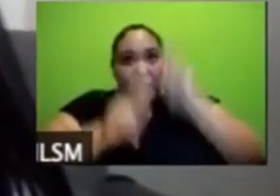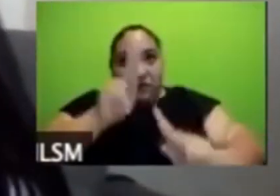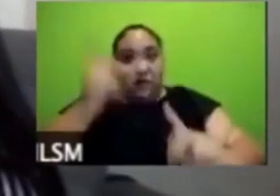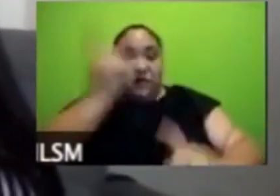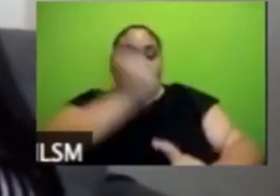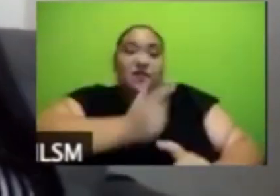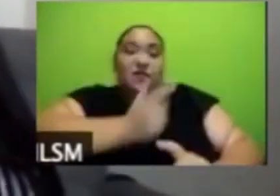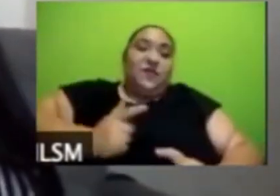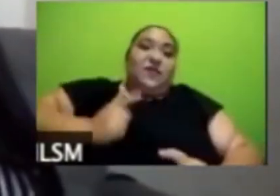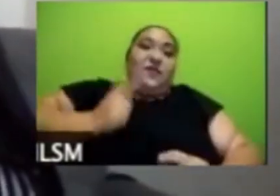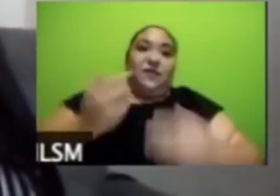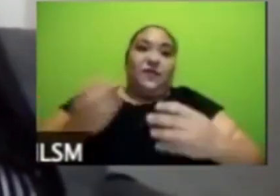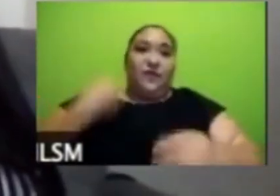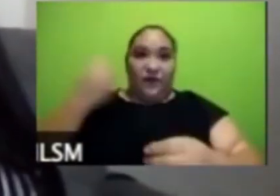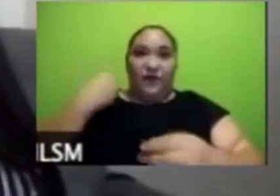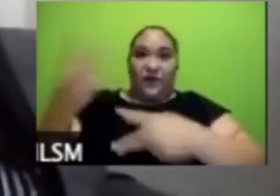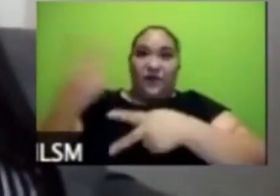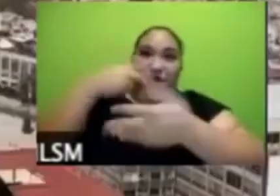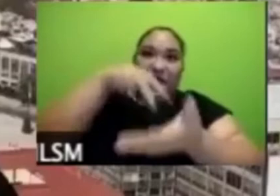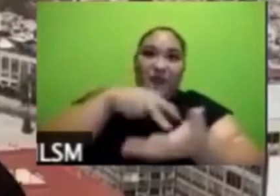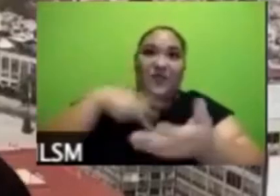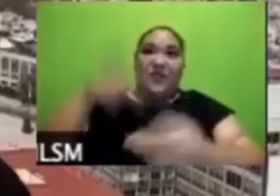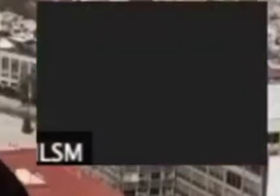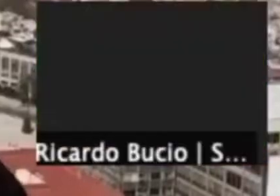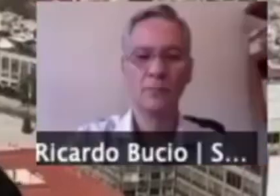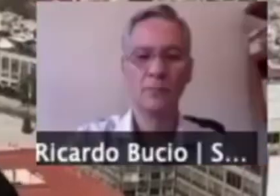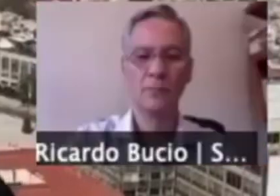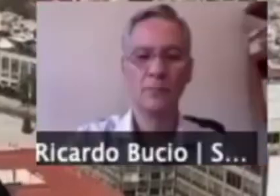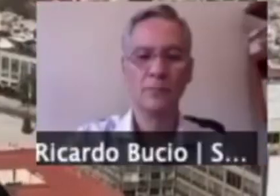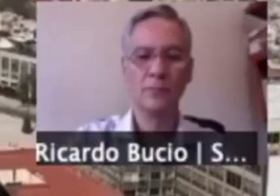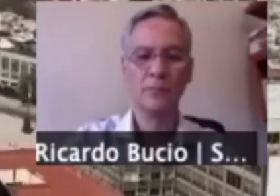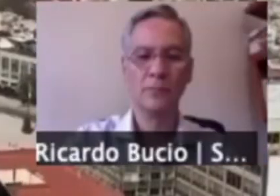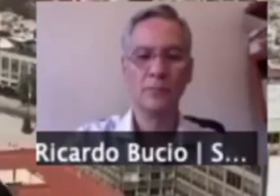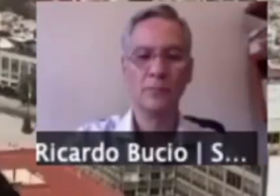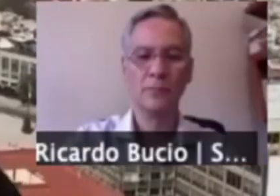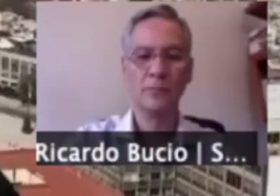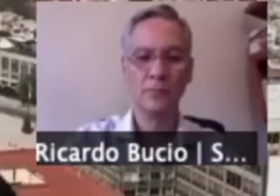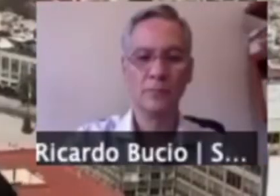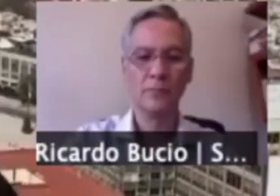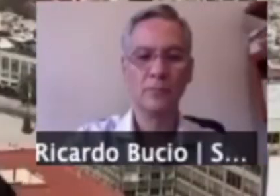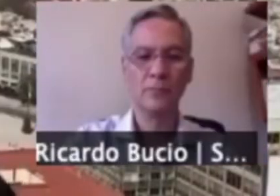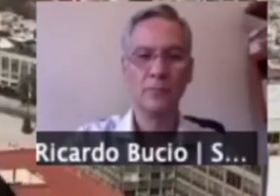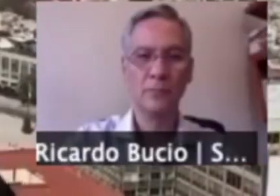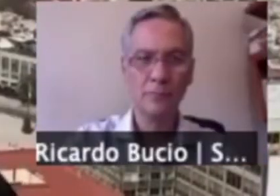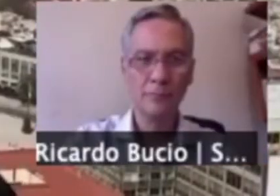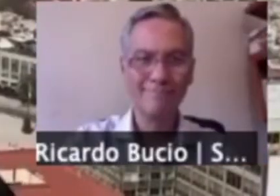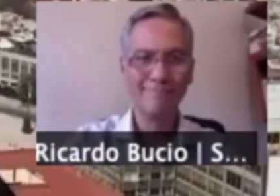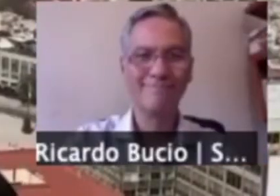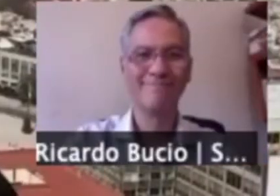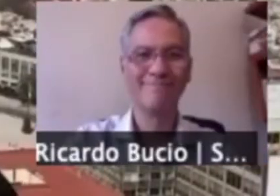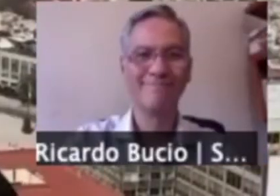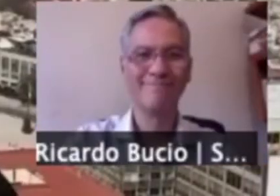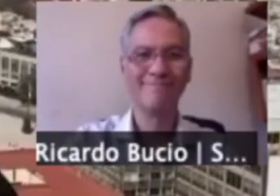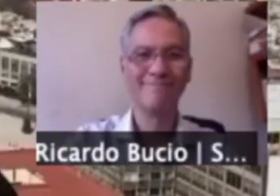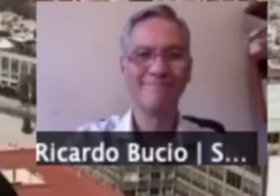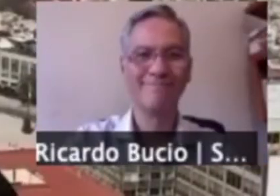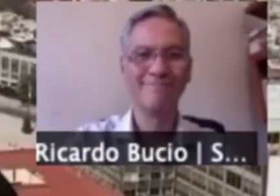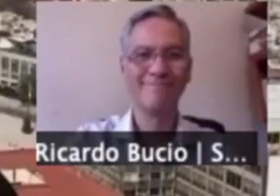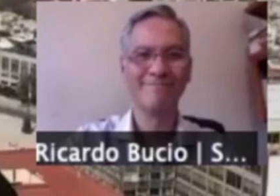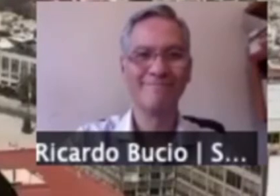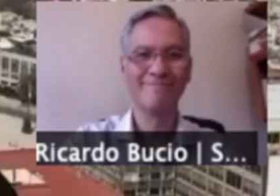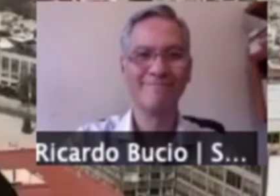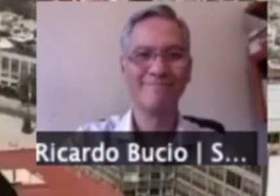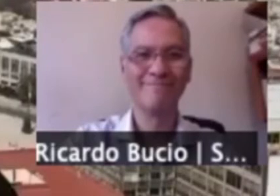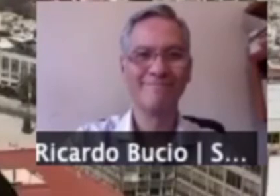presente y que te podamos escuchar al contrario gracias Mónica Ricardo mis presidentes de Conapred colegas y bueno